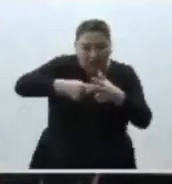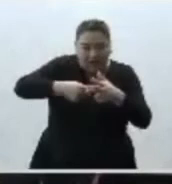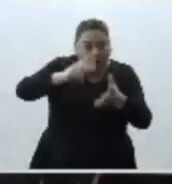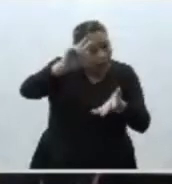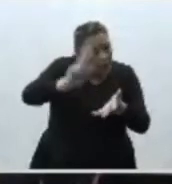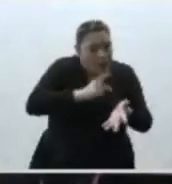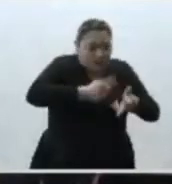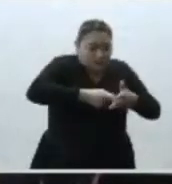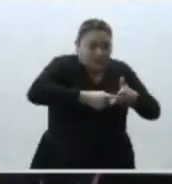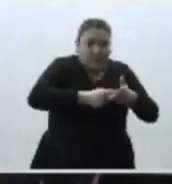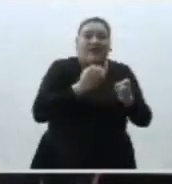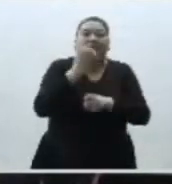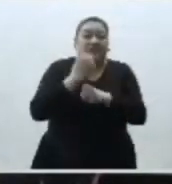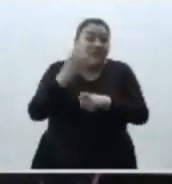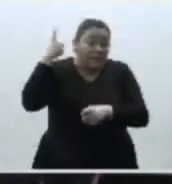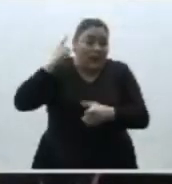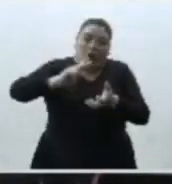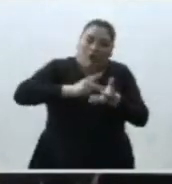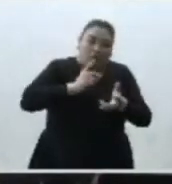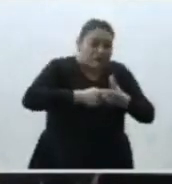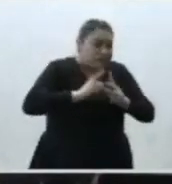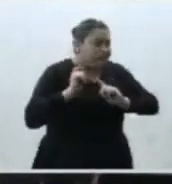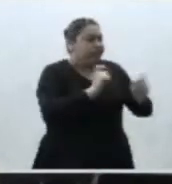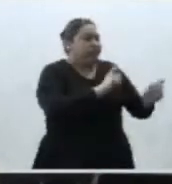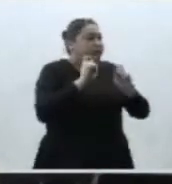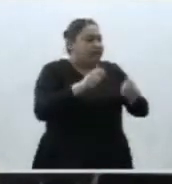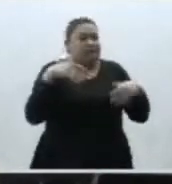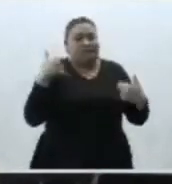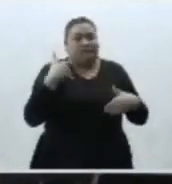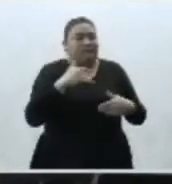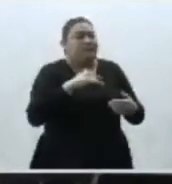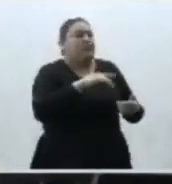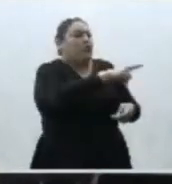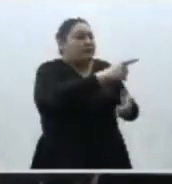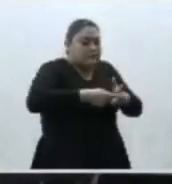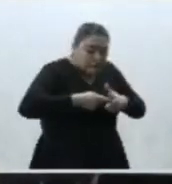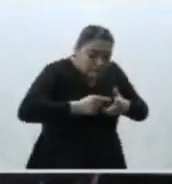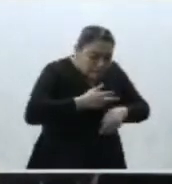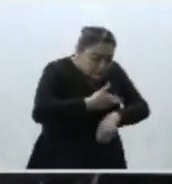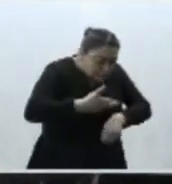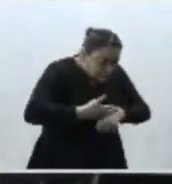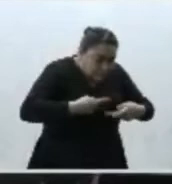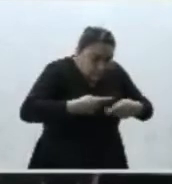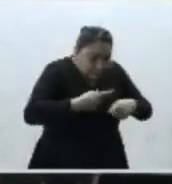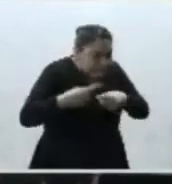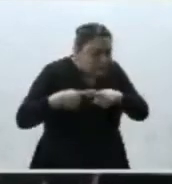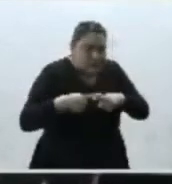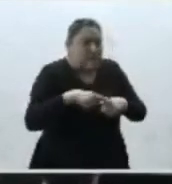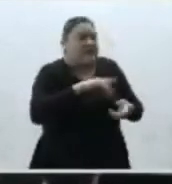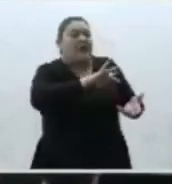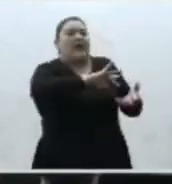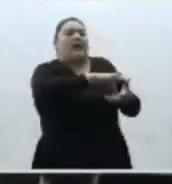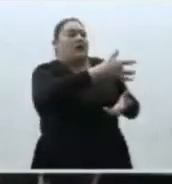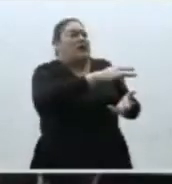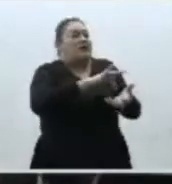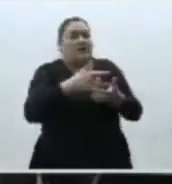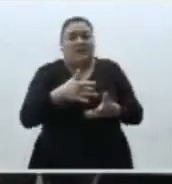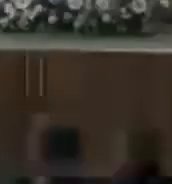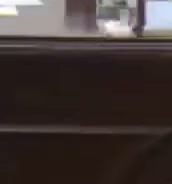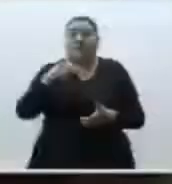del Estado de Puebla. Muchas gracias por todo este apoyo. De verdad es para mí un honor regresar a esta